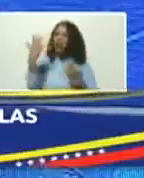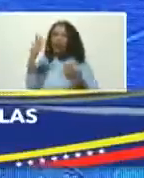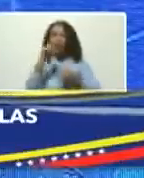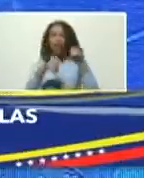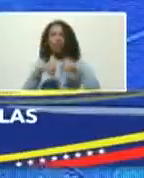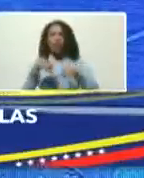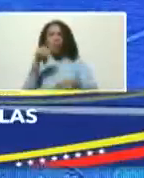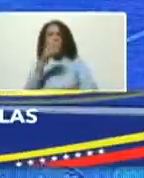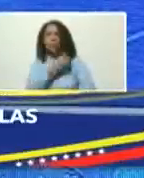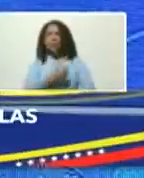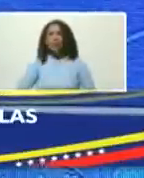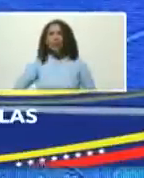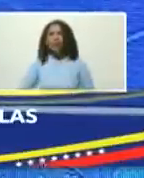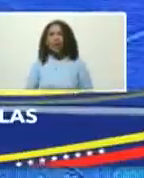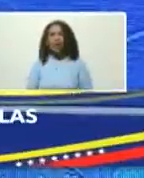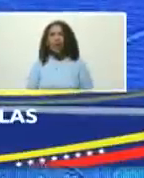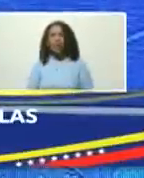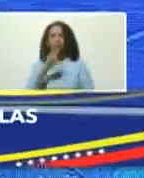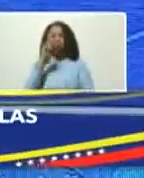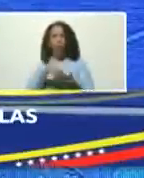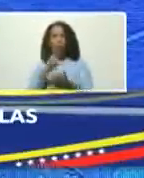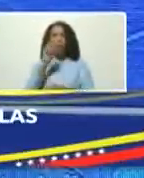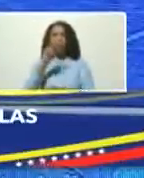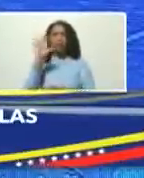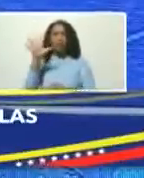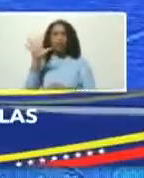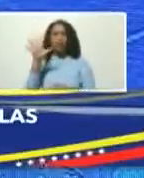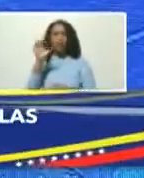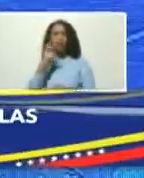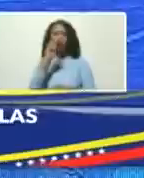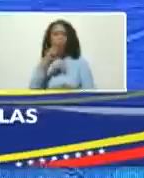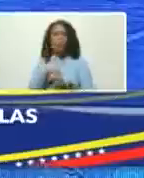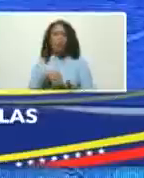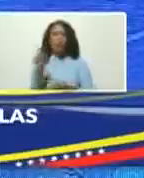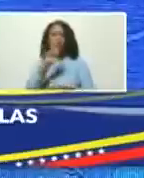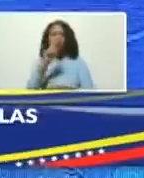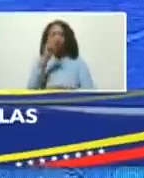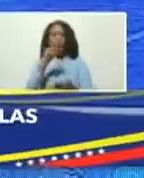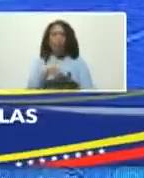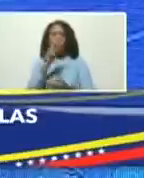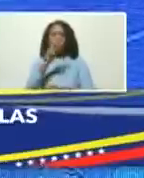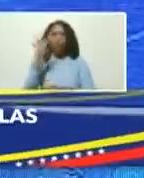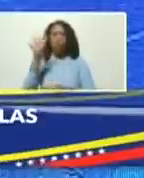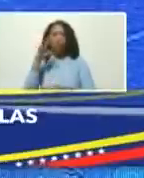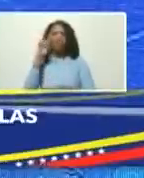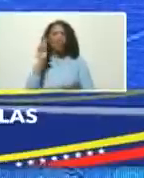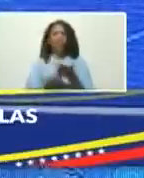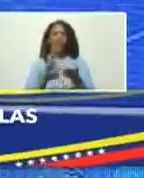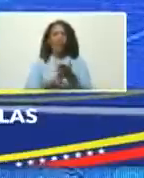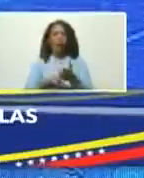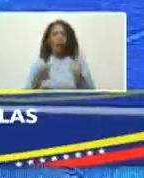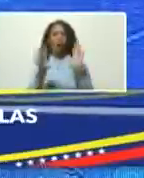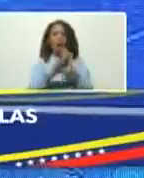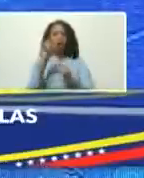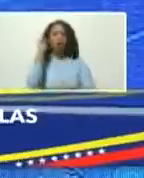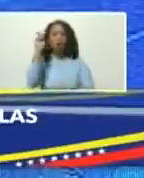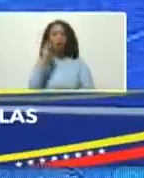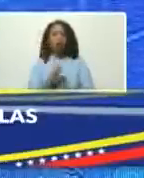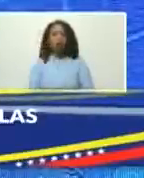elección presidencial? 2025 no es el 2024 ¿verdad? por constitución